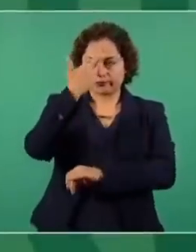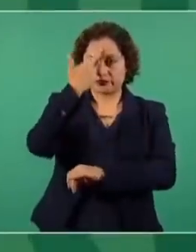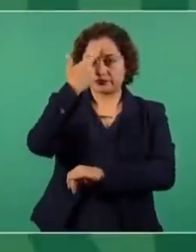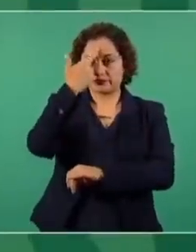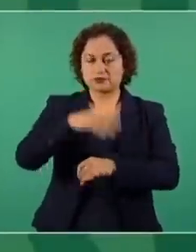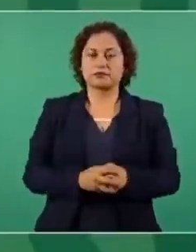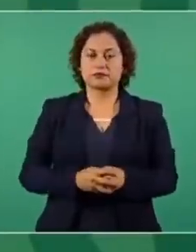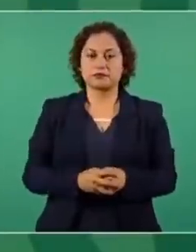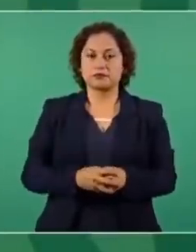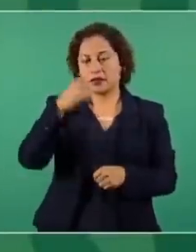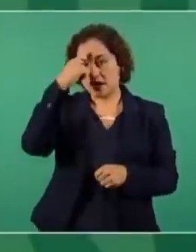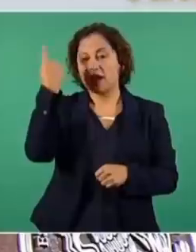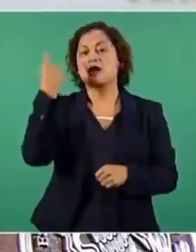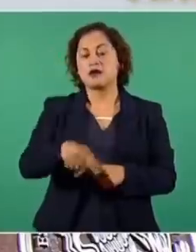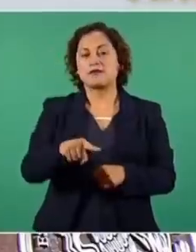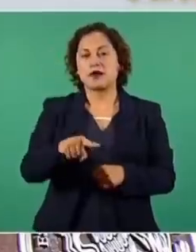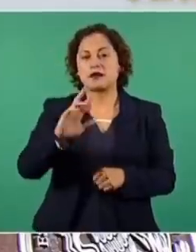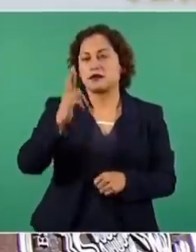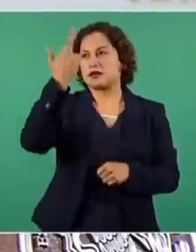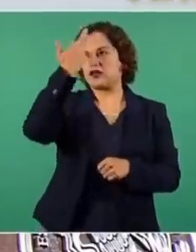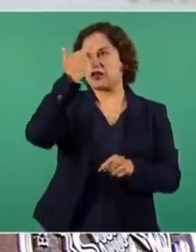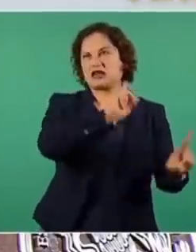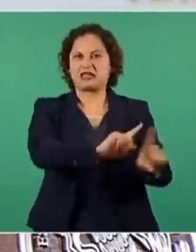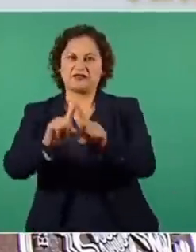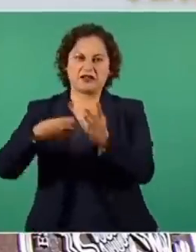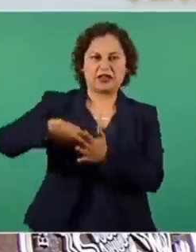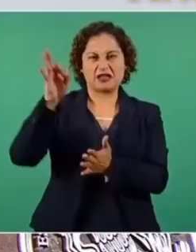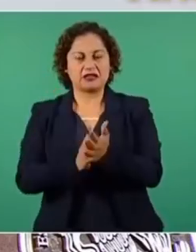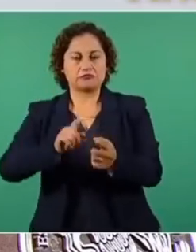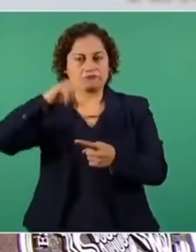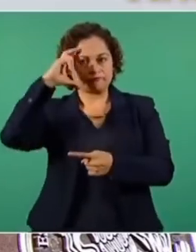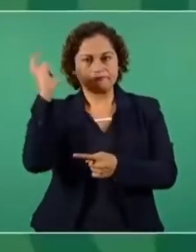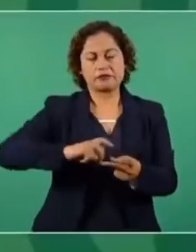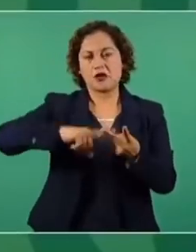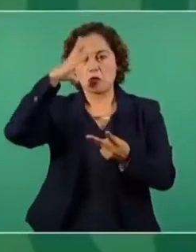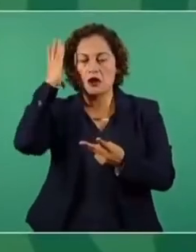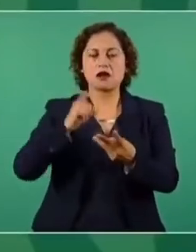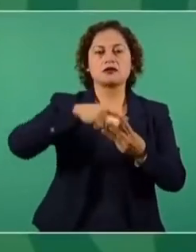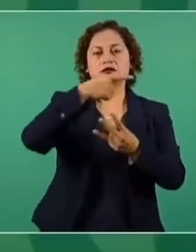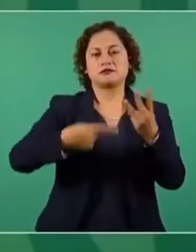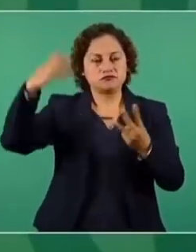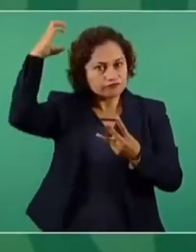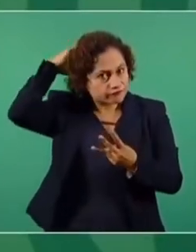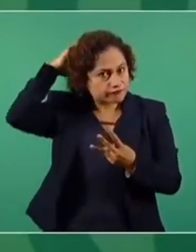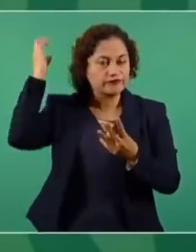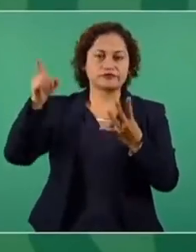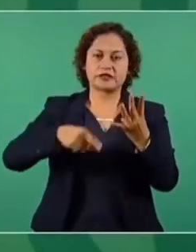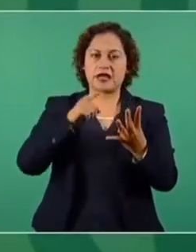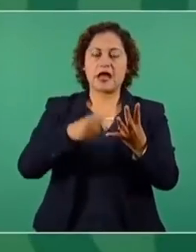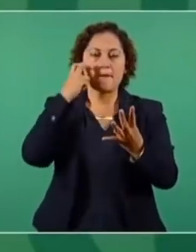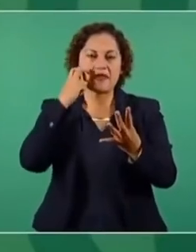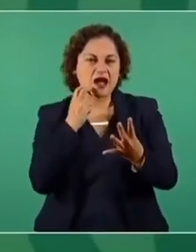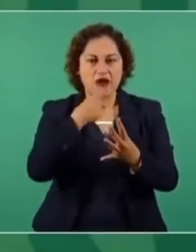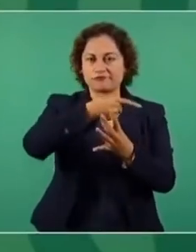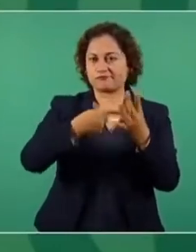homenajear a Hidalgo, a Morelos, a Allende, a José Fortícese Dominguez, a Leona Vicario y